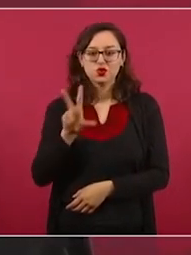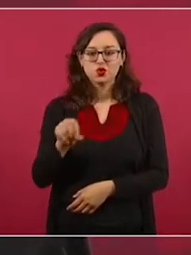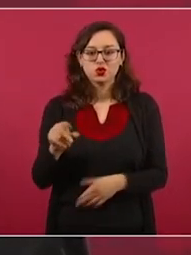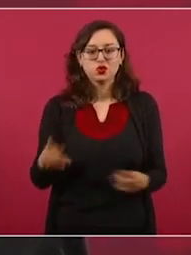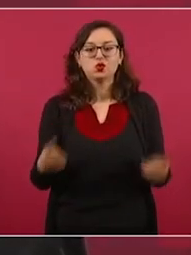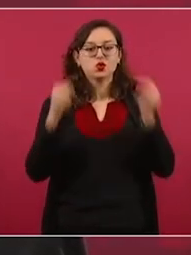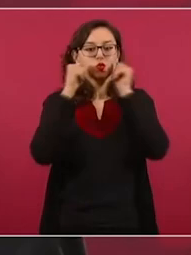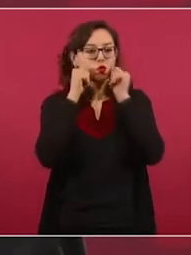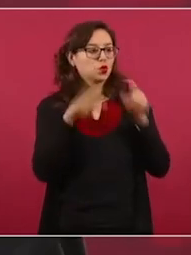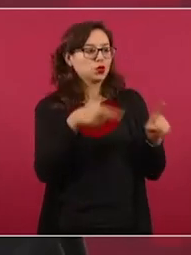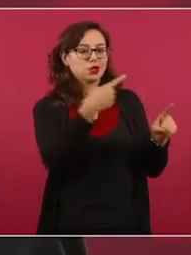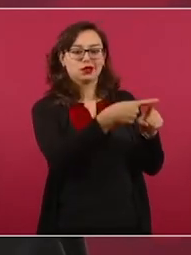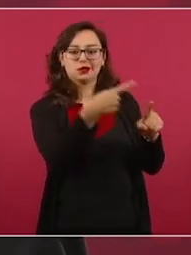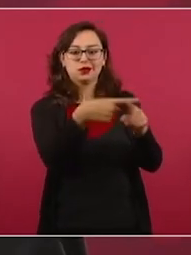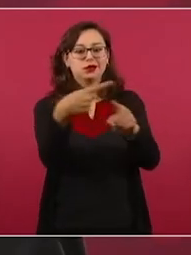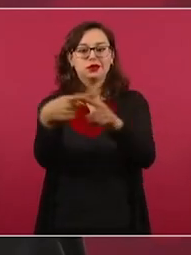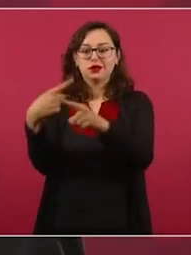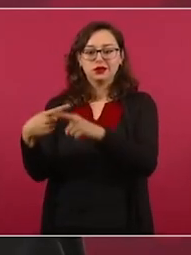quien sea.